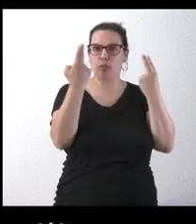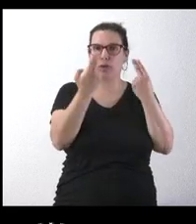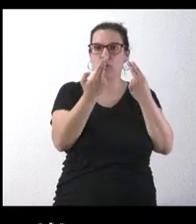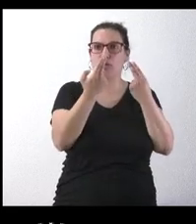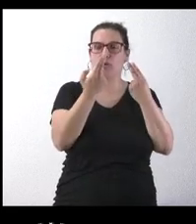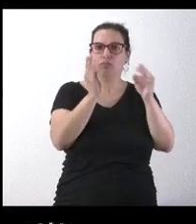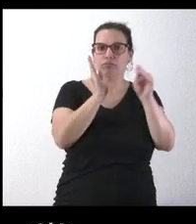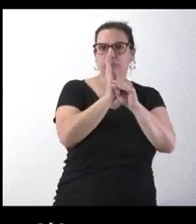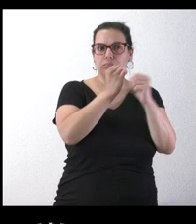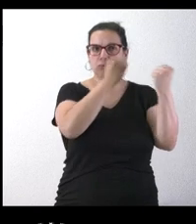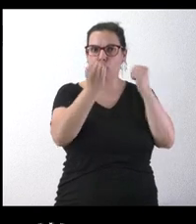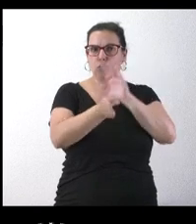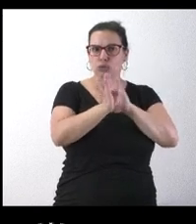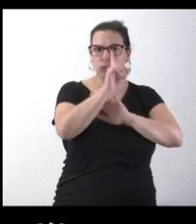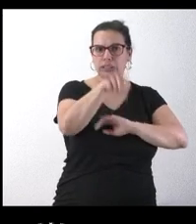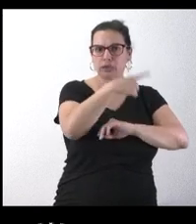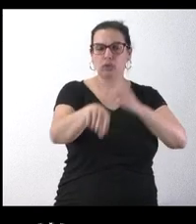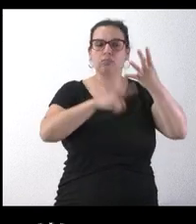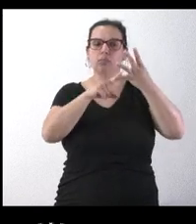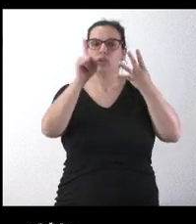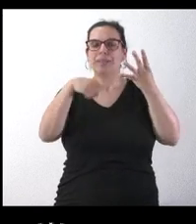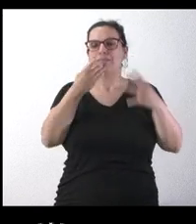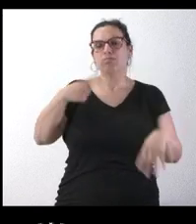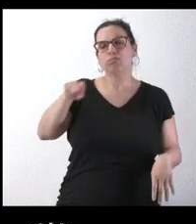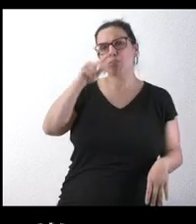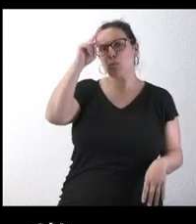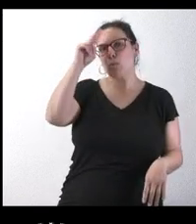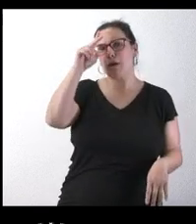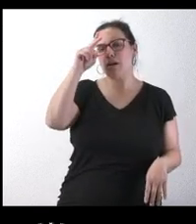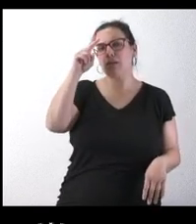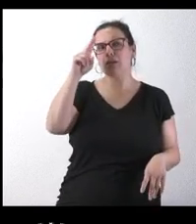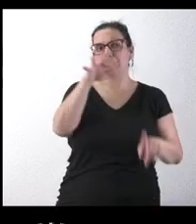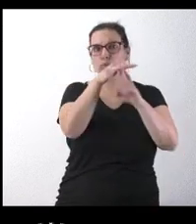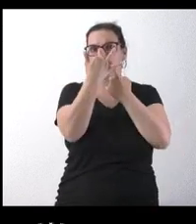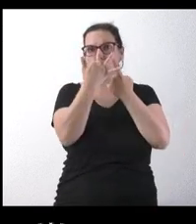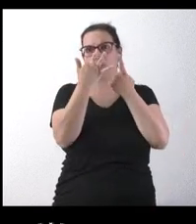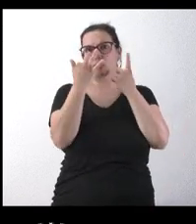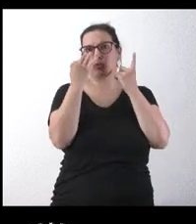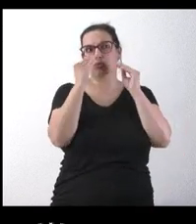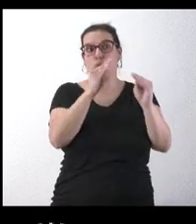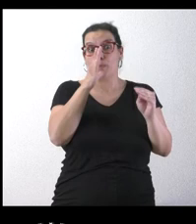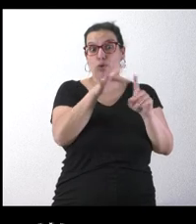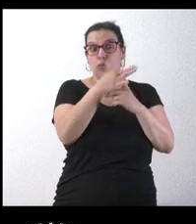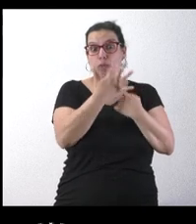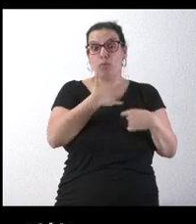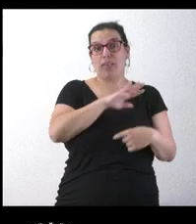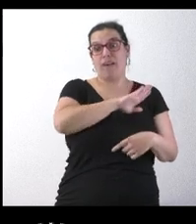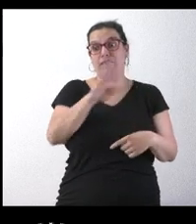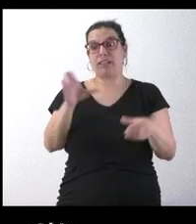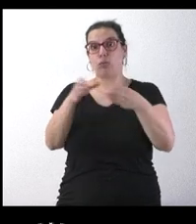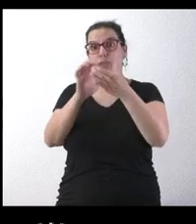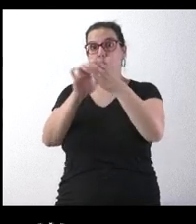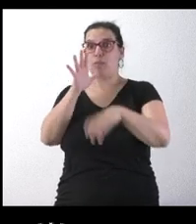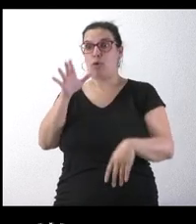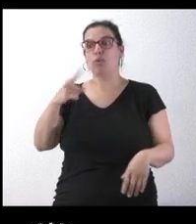institucional a esta compañía. Y también si les preocupa el hecho de que la situación pueda afectar a la propia Junta de Castilla y León, puesto que